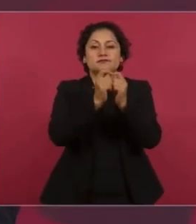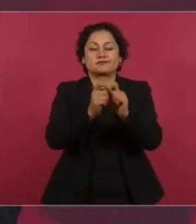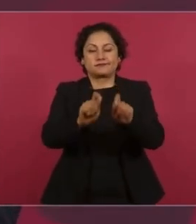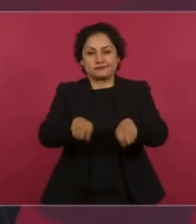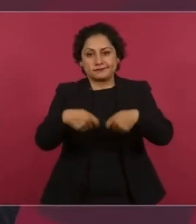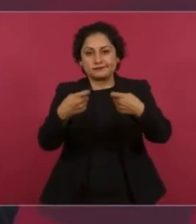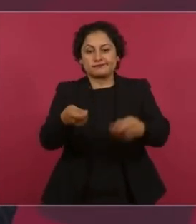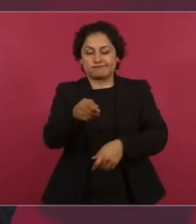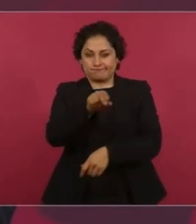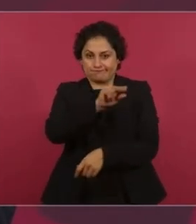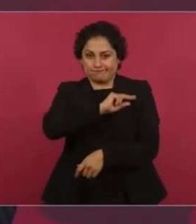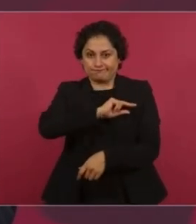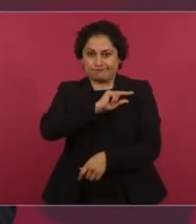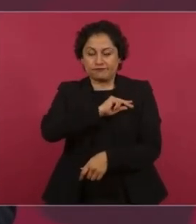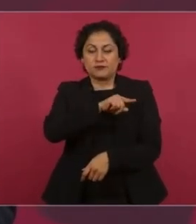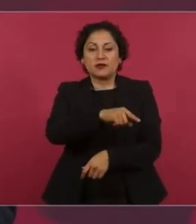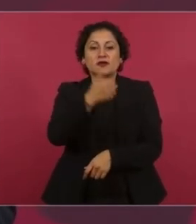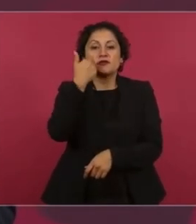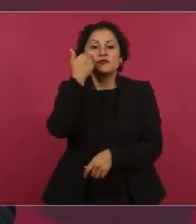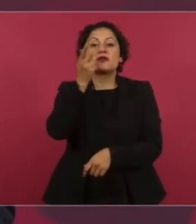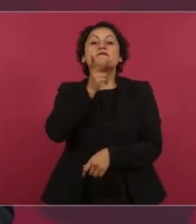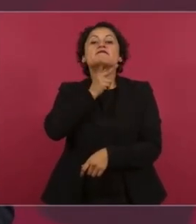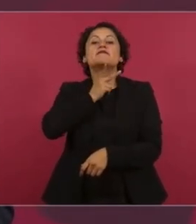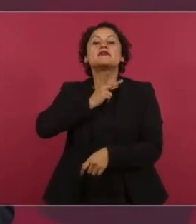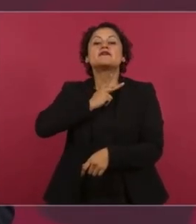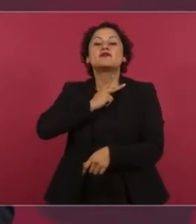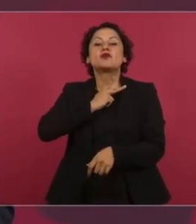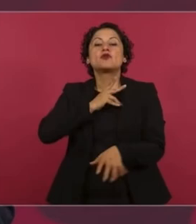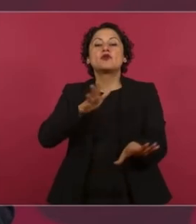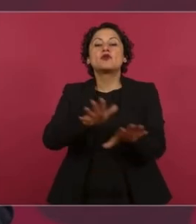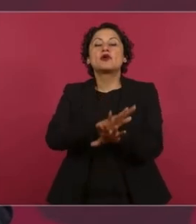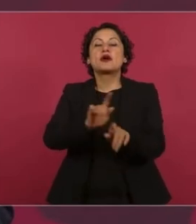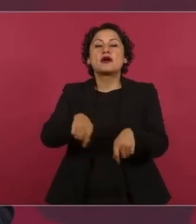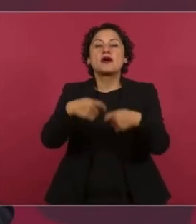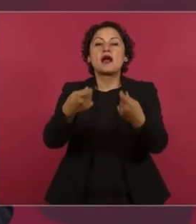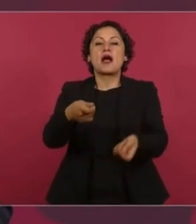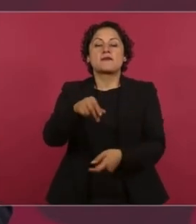quieren que se privatice el petróleo y que se privatice la industria eléctrica.